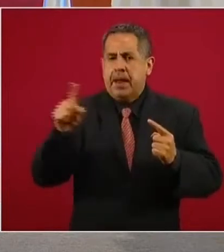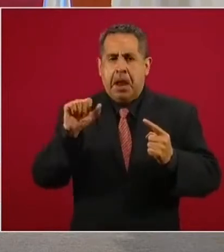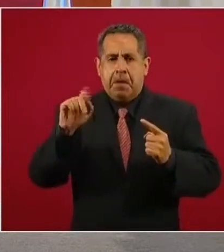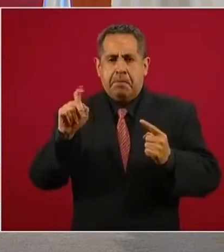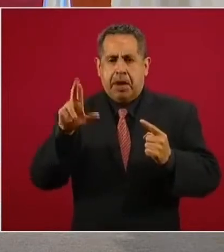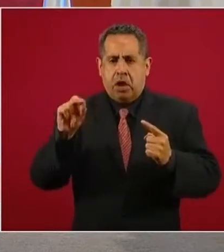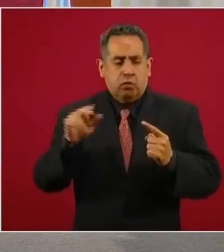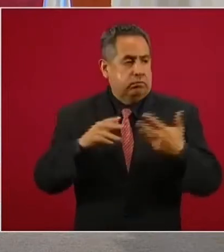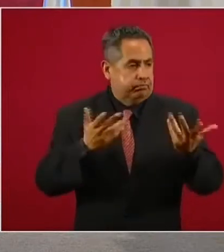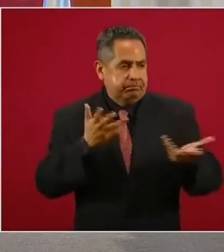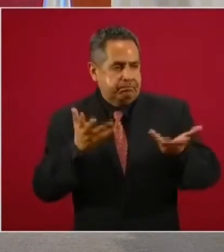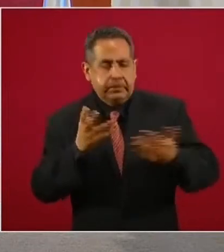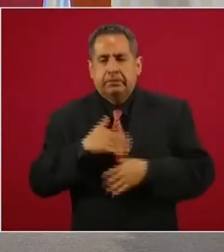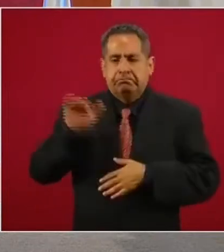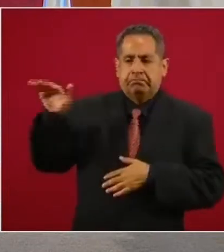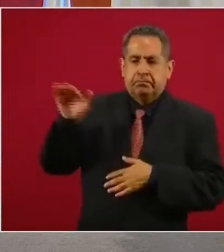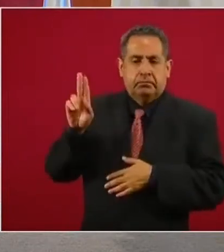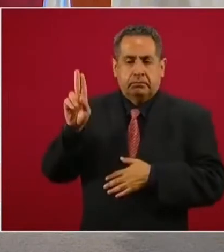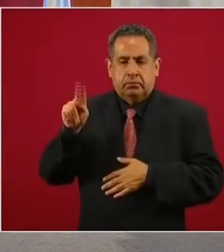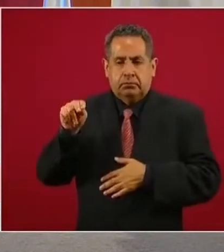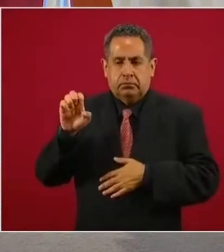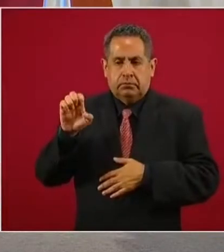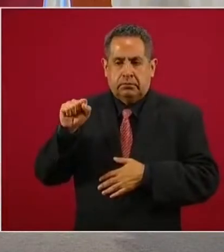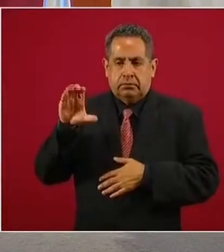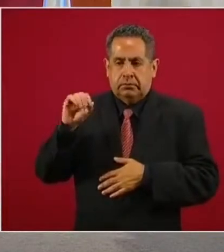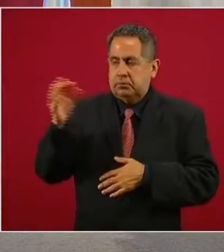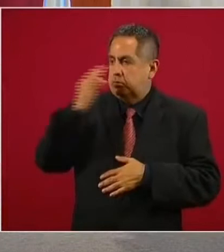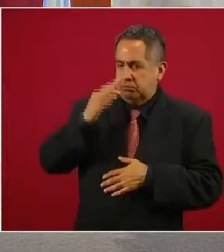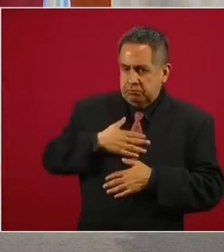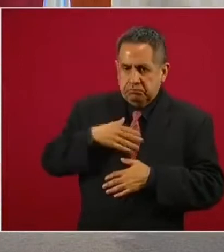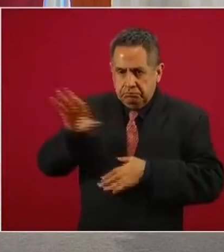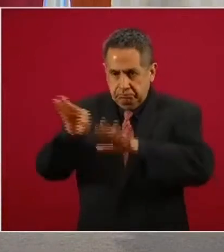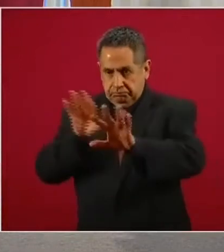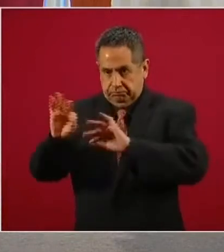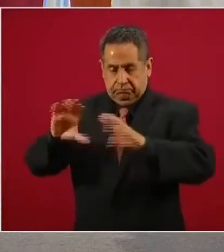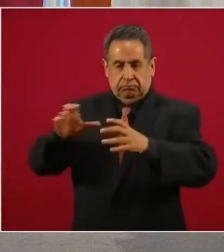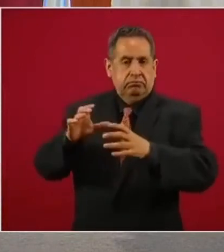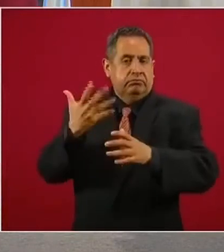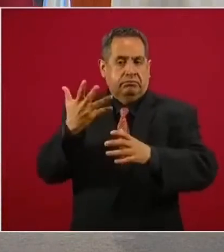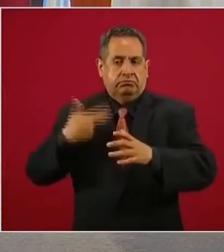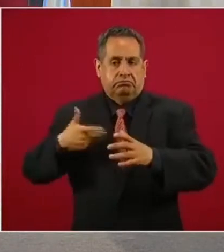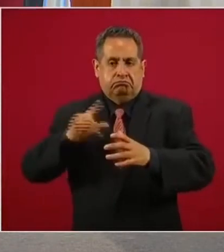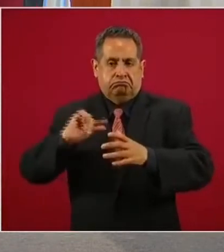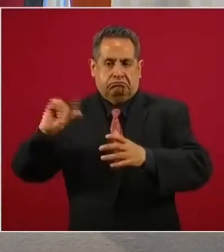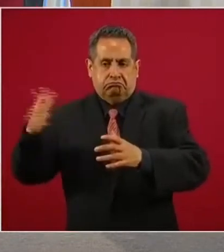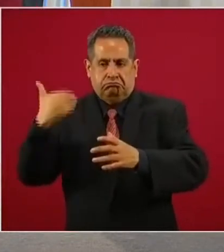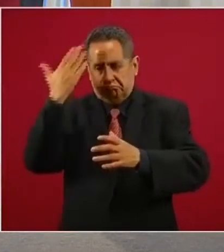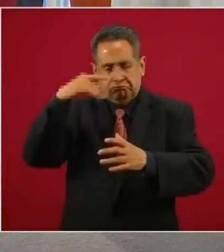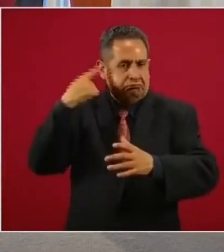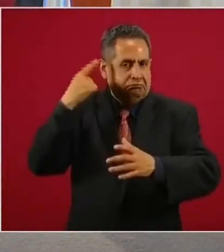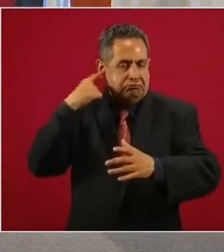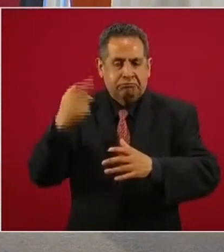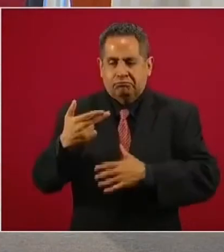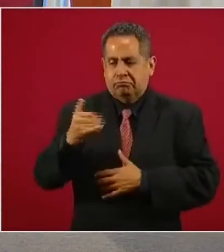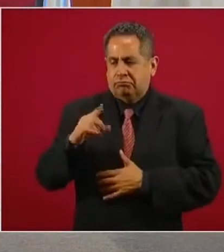invitó a la UNESCO, la UNESCO, la siguiente por favor, armó un grupo de 5 especialistas, ustedes oyeron el término este de